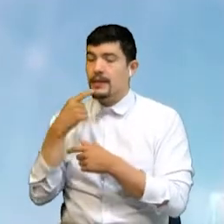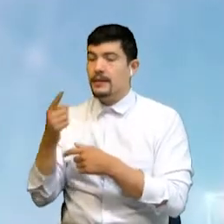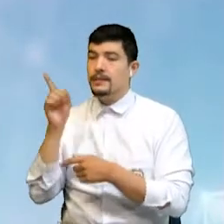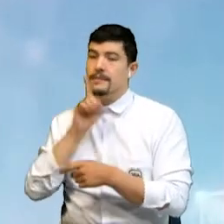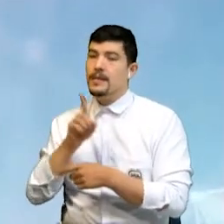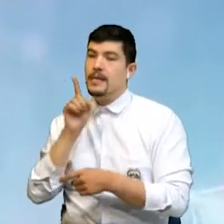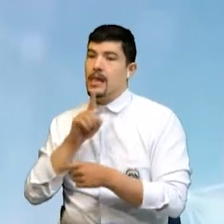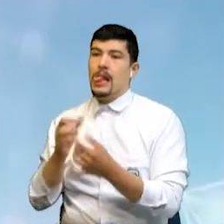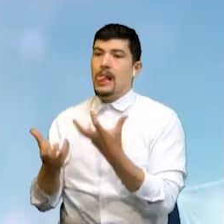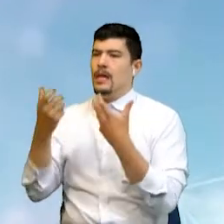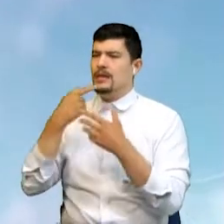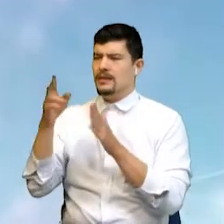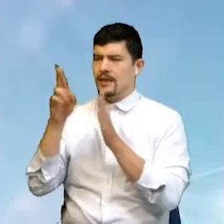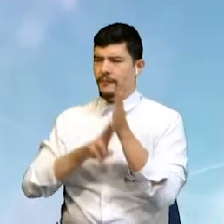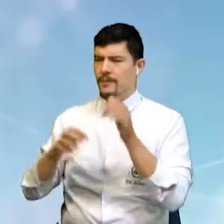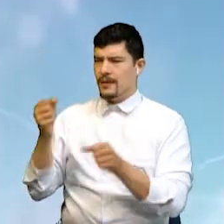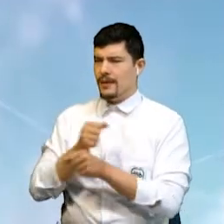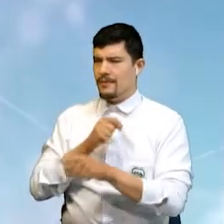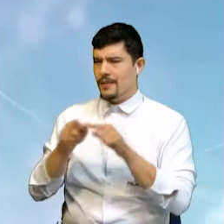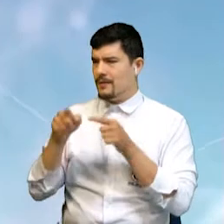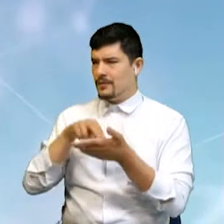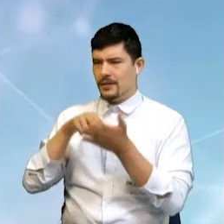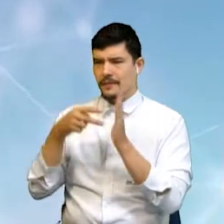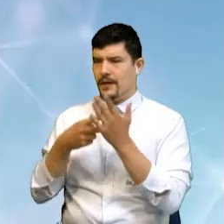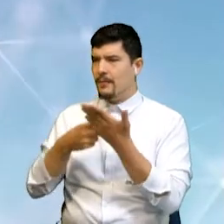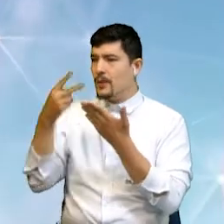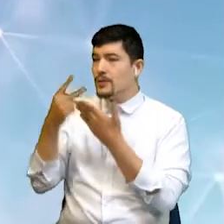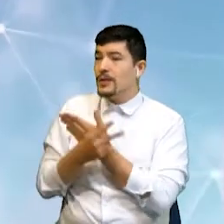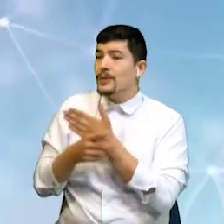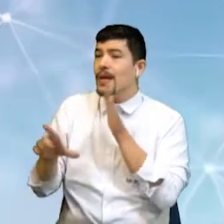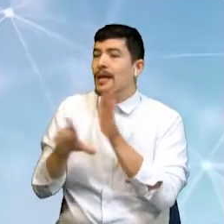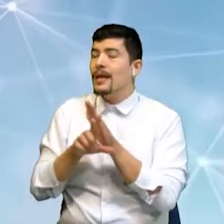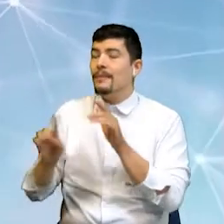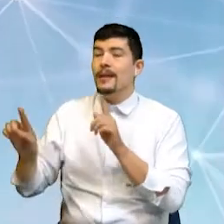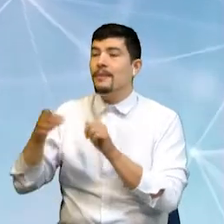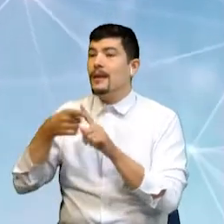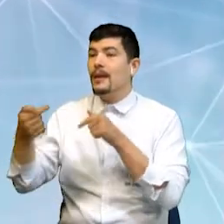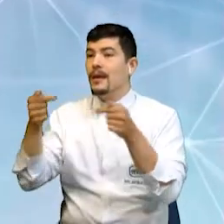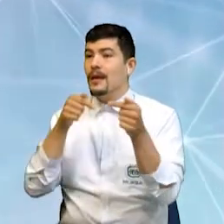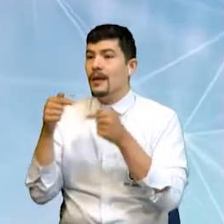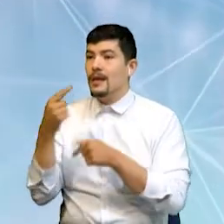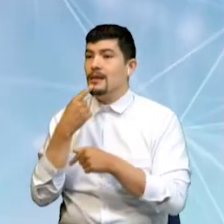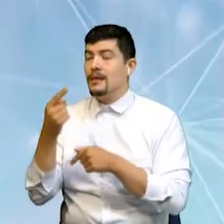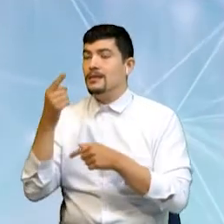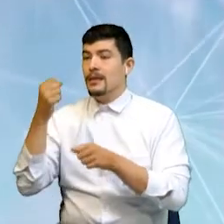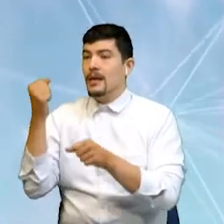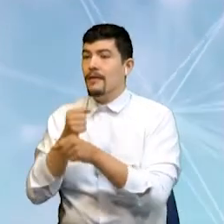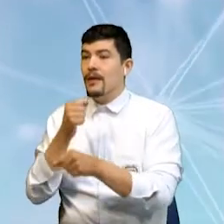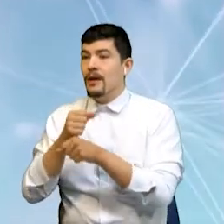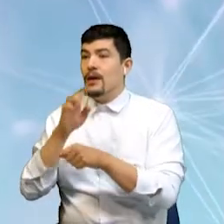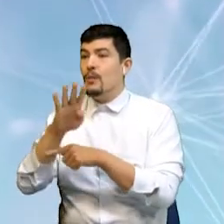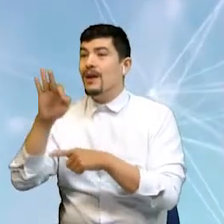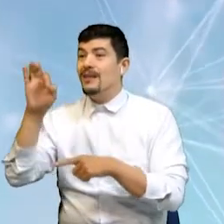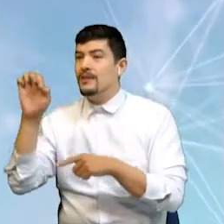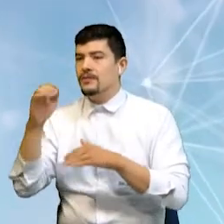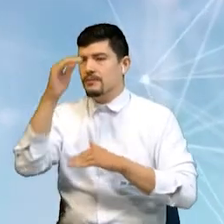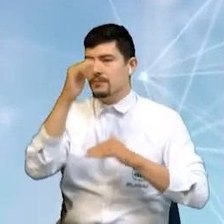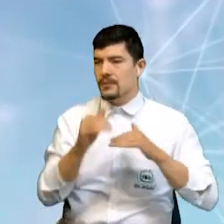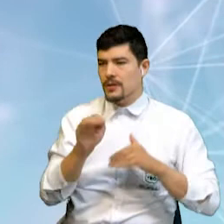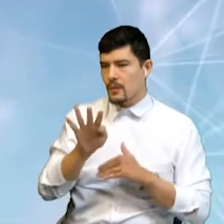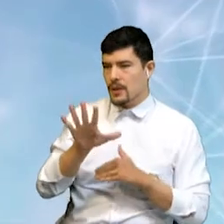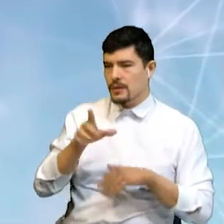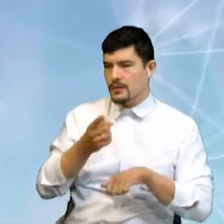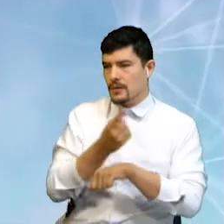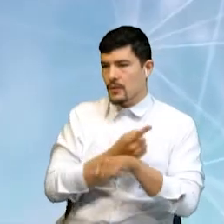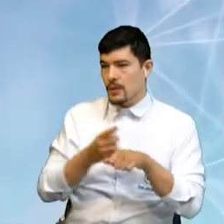país. Hablan de reforma laboral y se trata de un proyecto de ley aprobado en primer debate que pasa la jornada laboral de 48 a 45